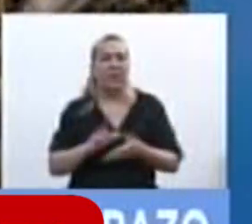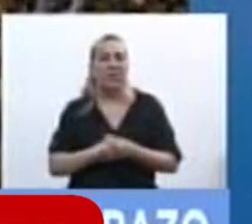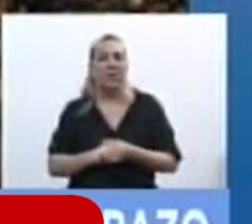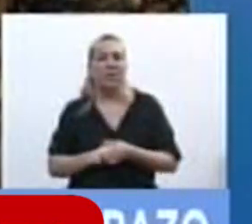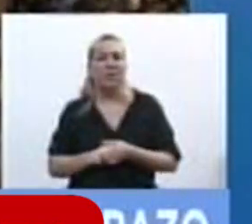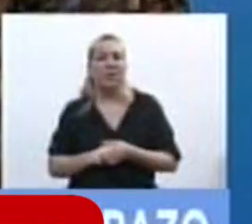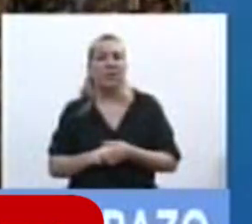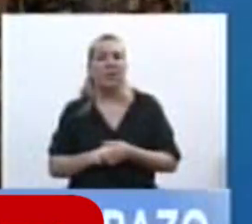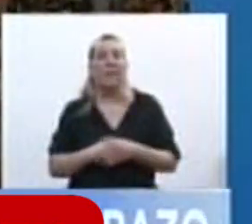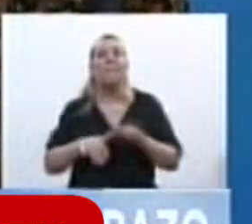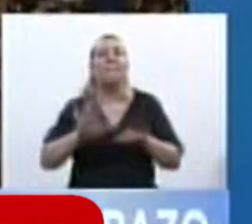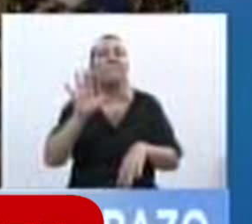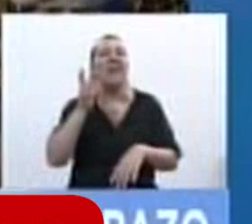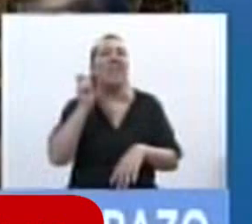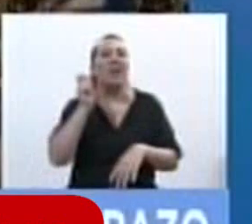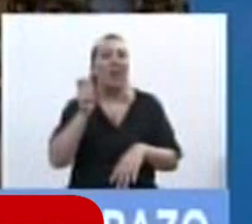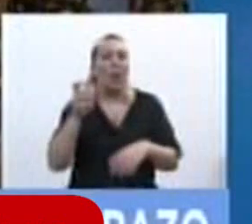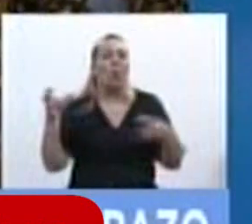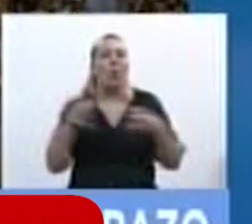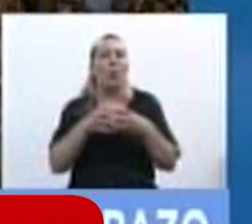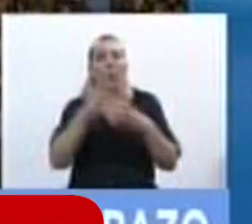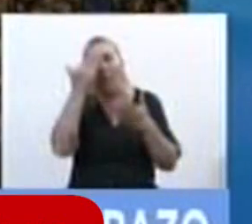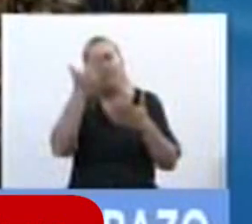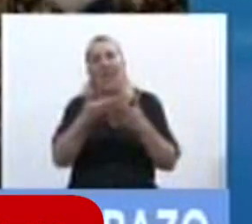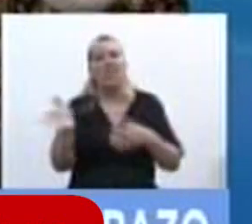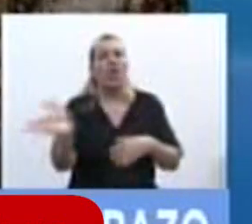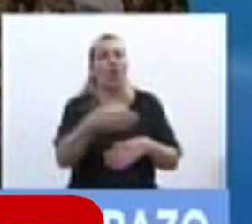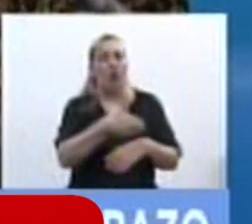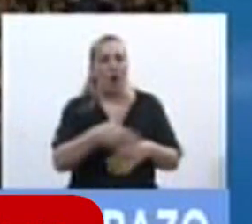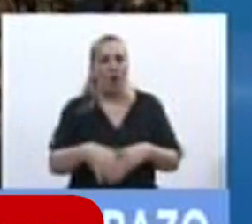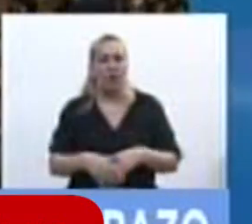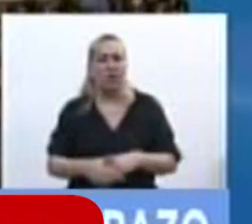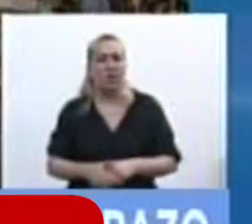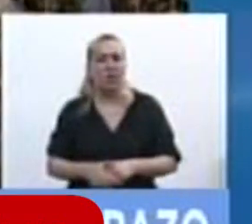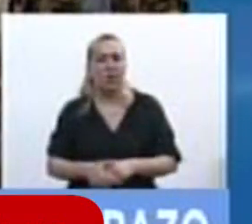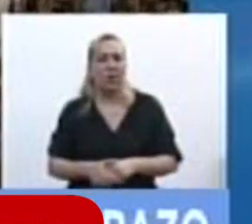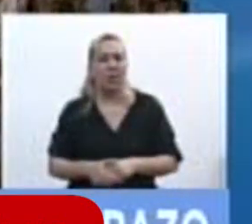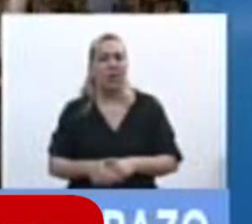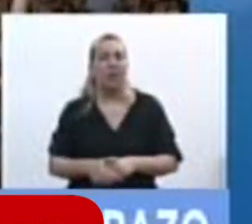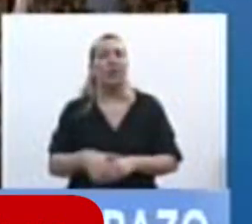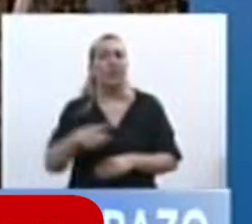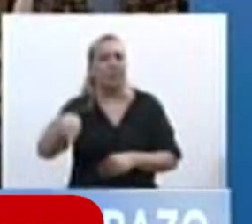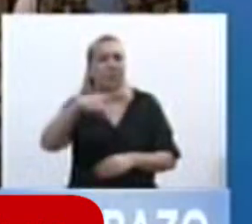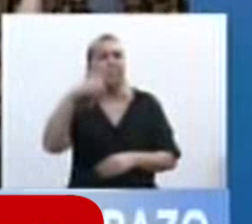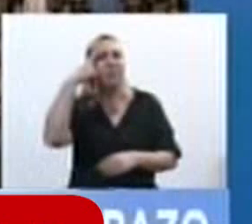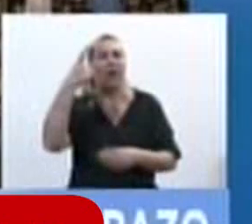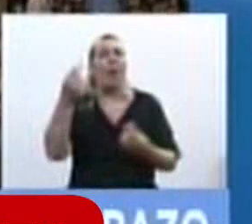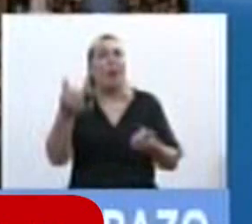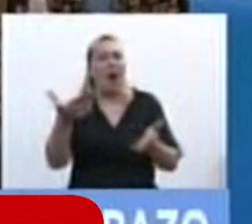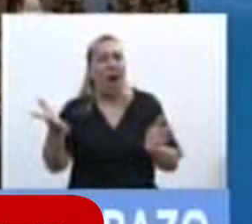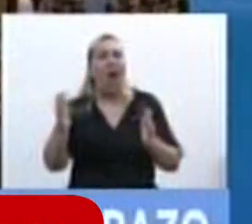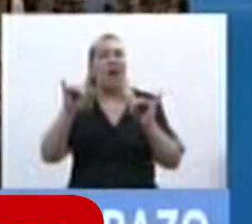fundamentalmente del bloque del Frente de Todos que valoraron que